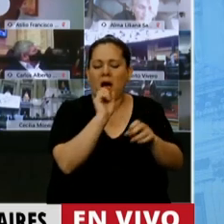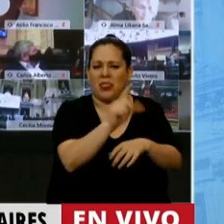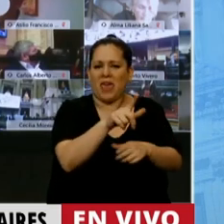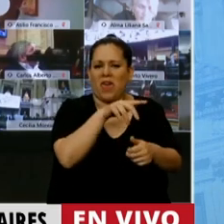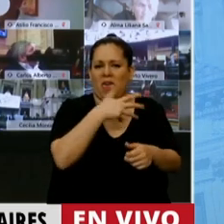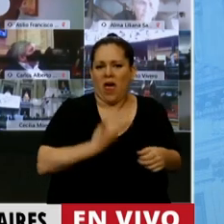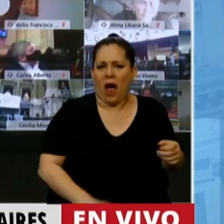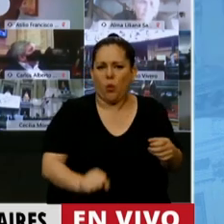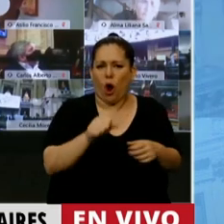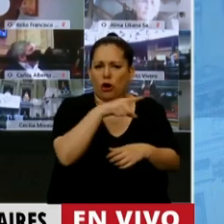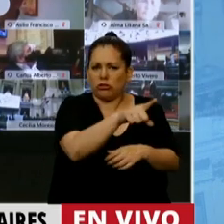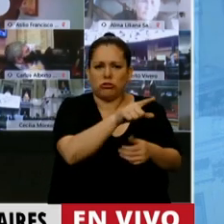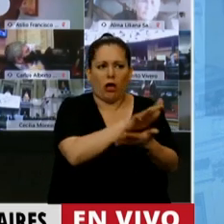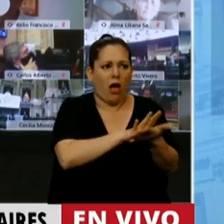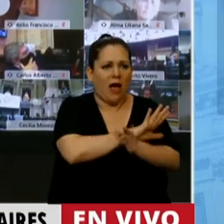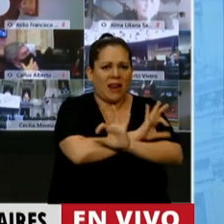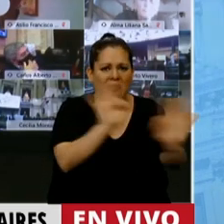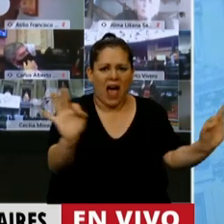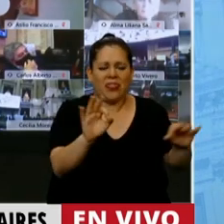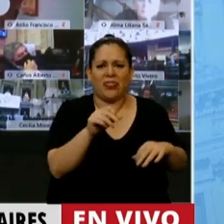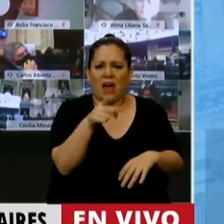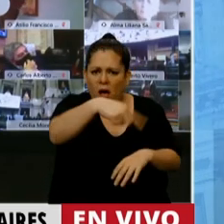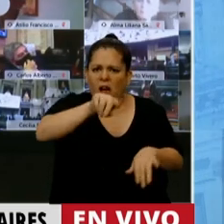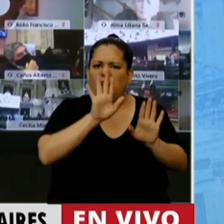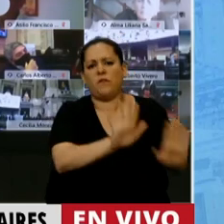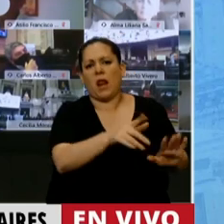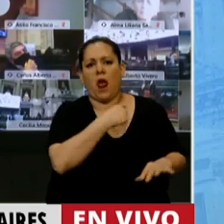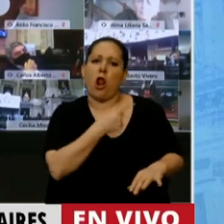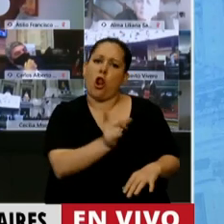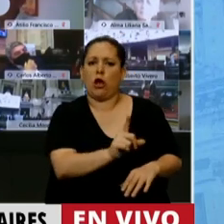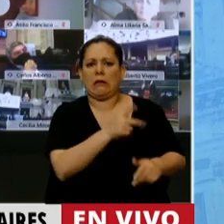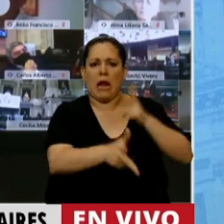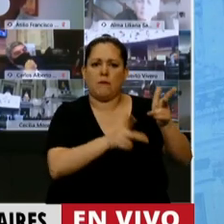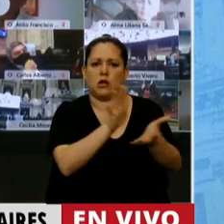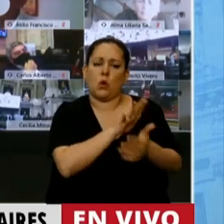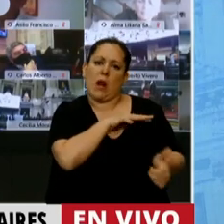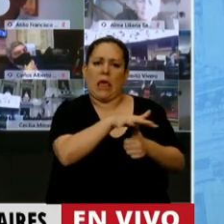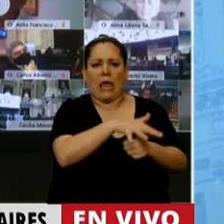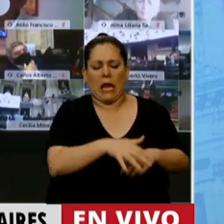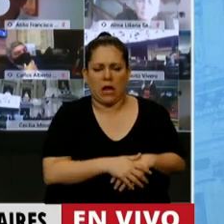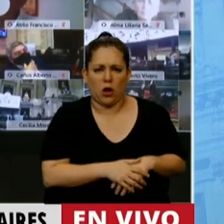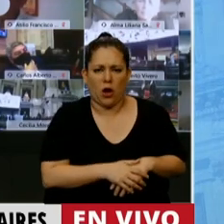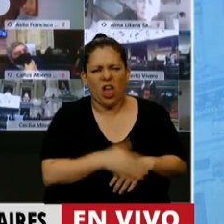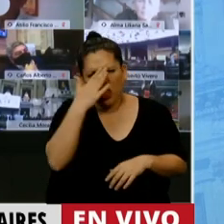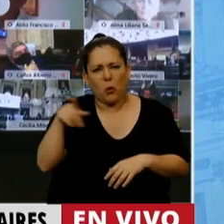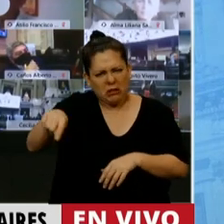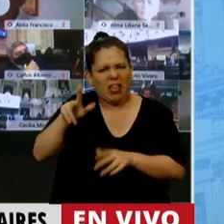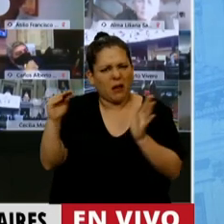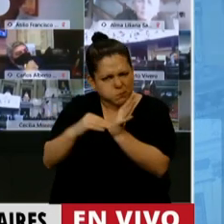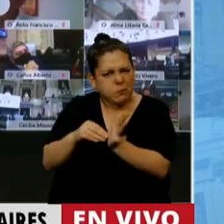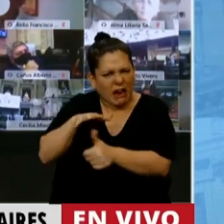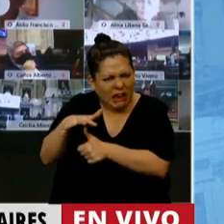prometieron, sino que frenaron que se trate el proyecto de la campaña. Y después hablamos de política con perspectiva de género. Pero además no le podemos